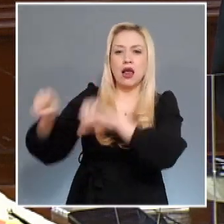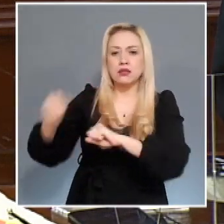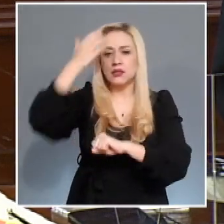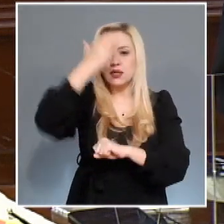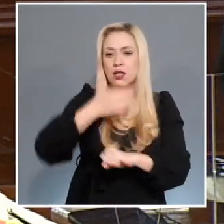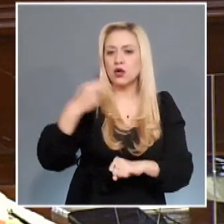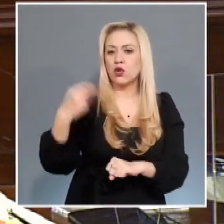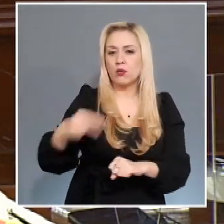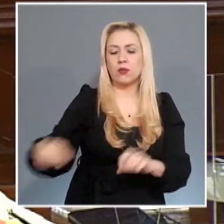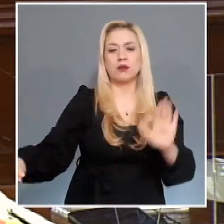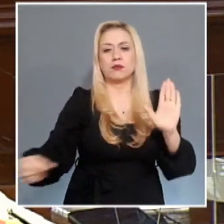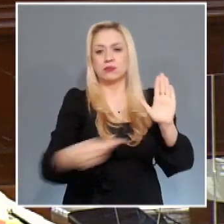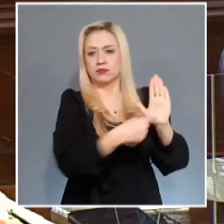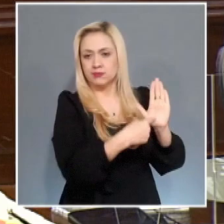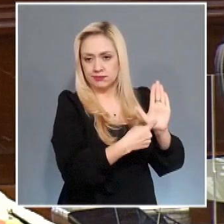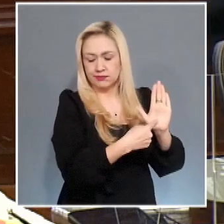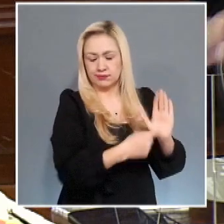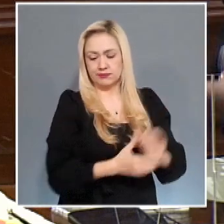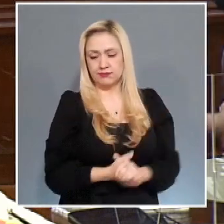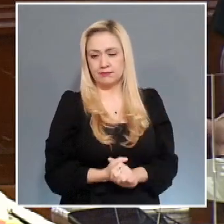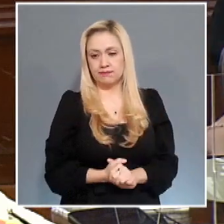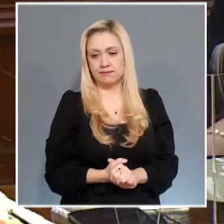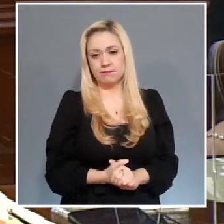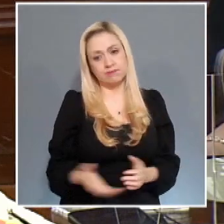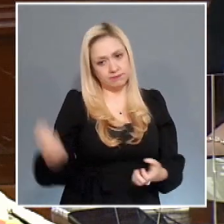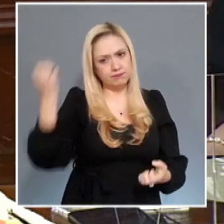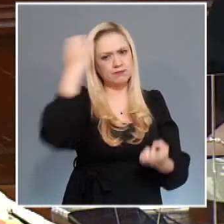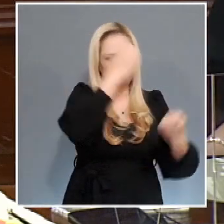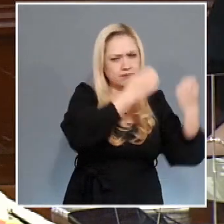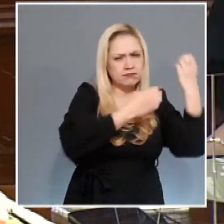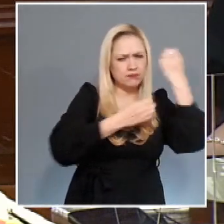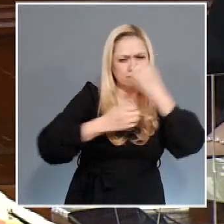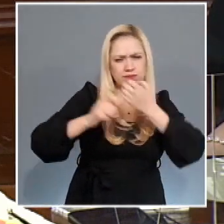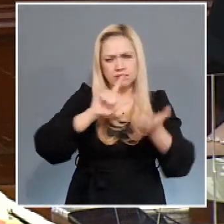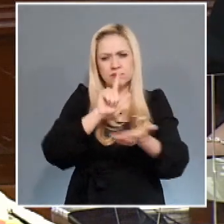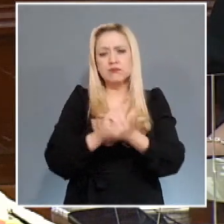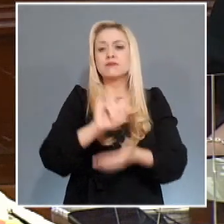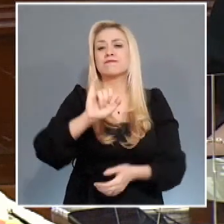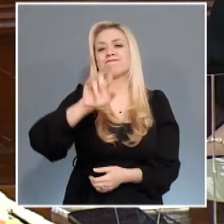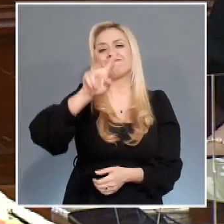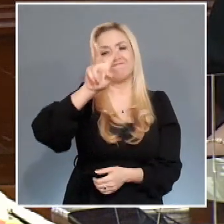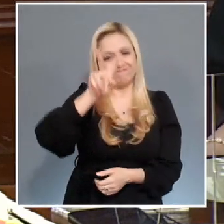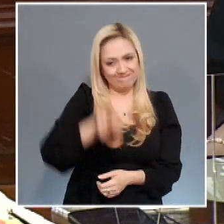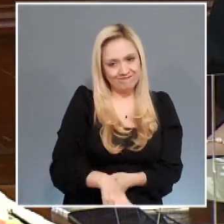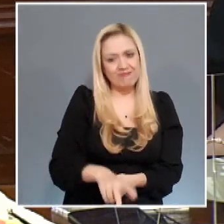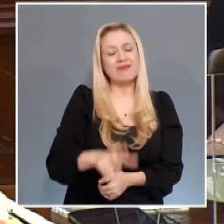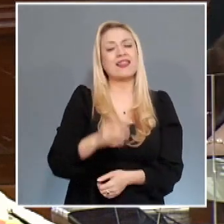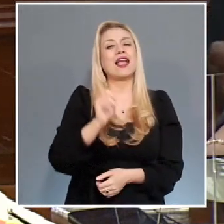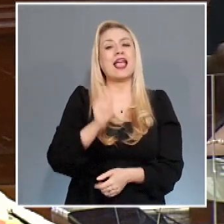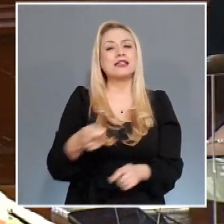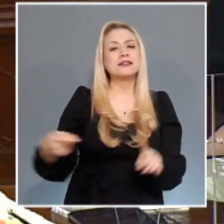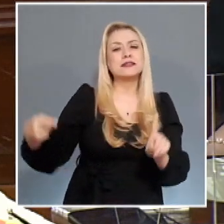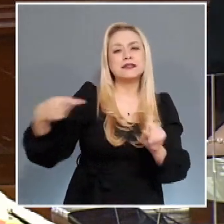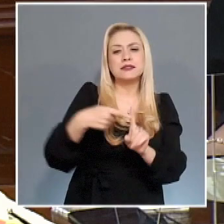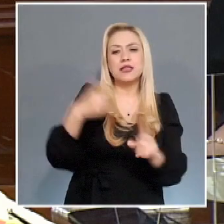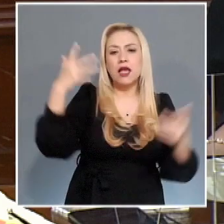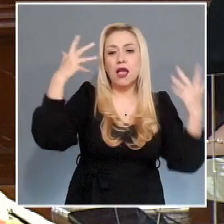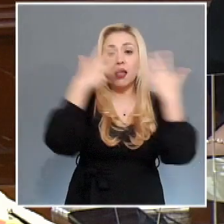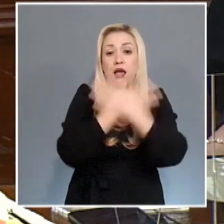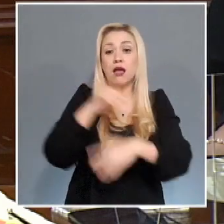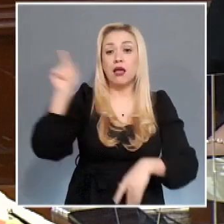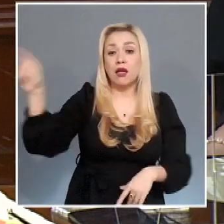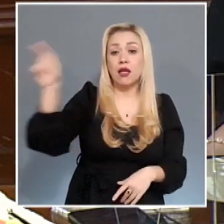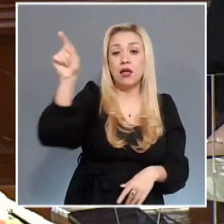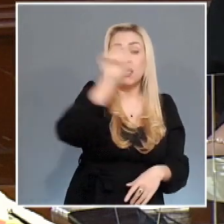Recordemos que esta ley, si analizamos en su conjunto, efectivamente tiene como sujetos obligados a las instituciones de